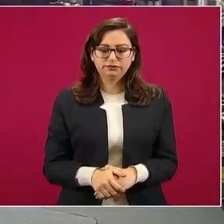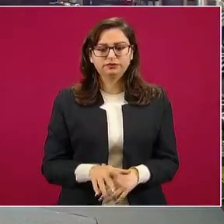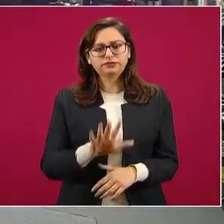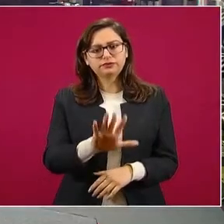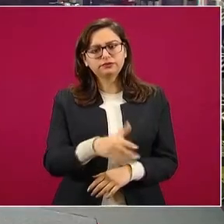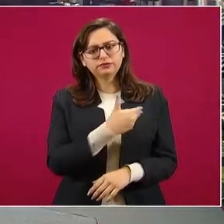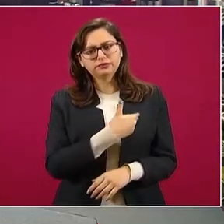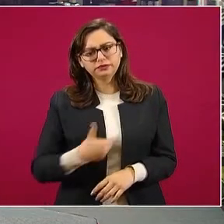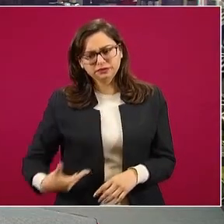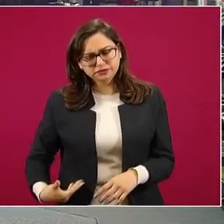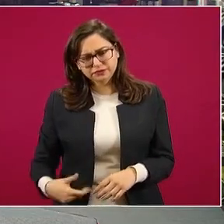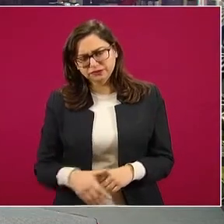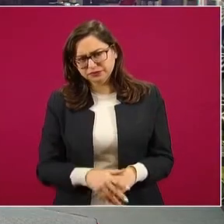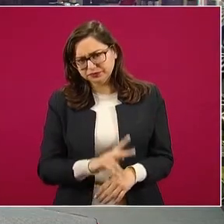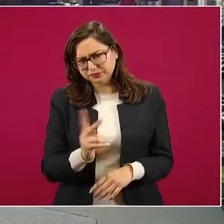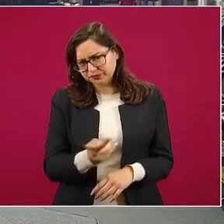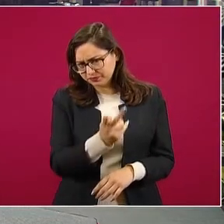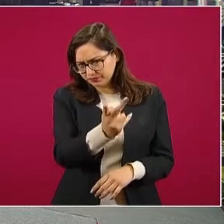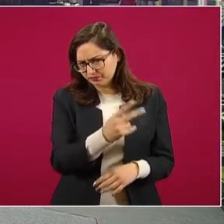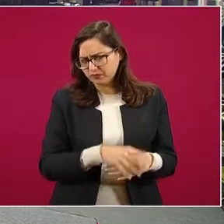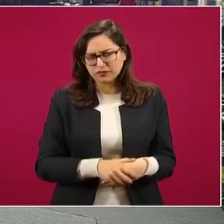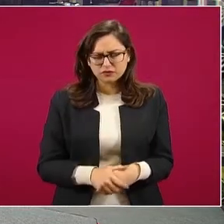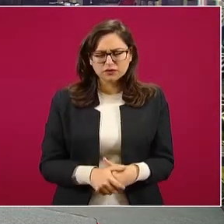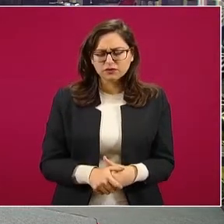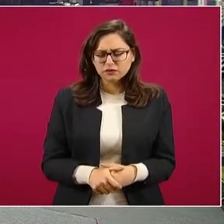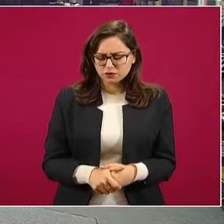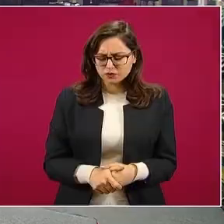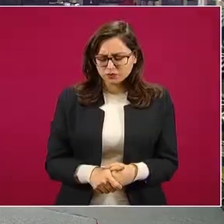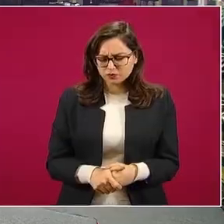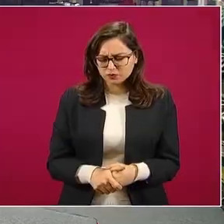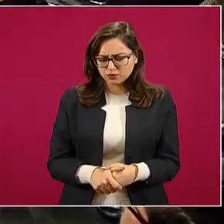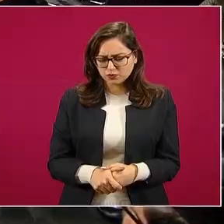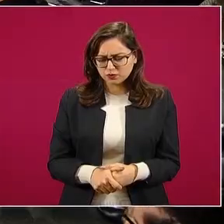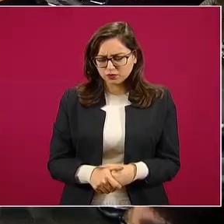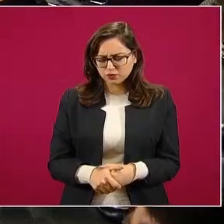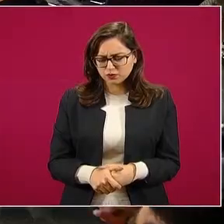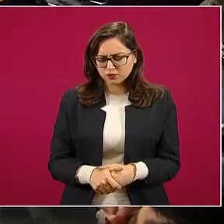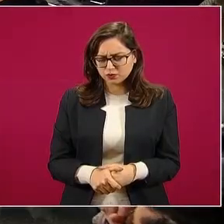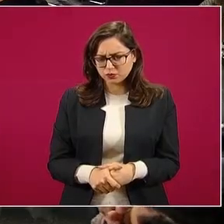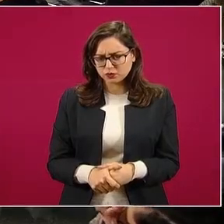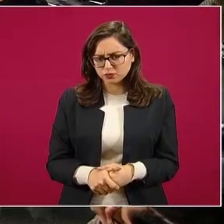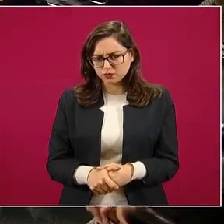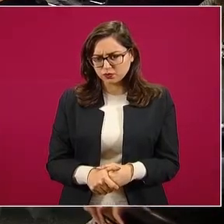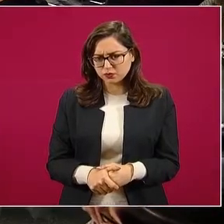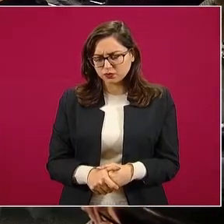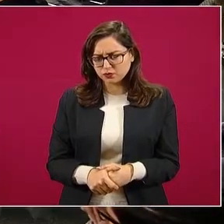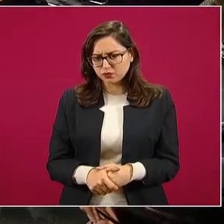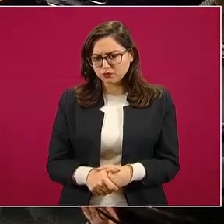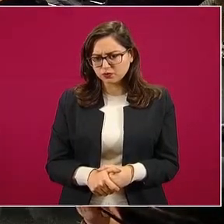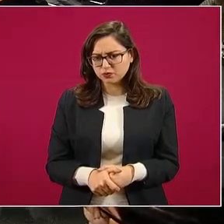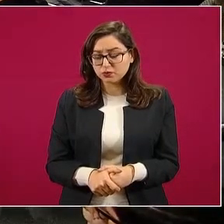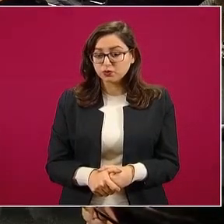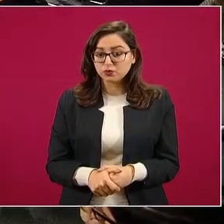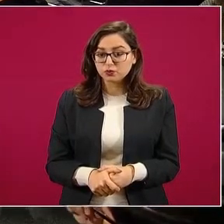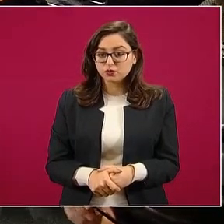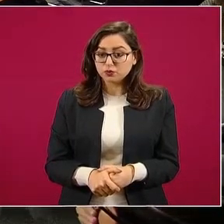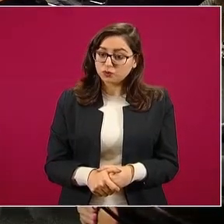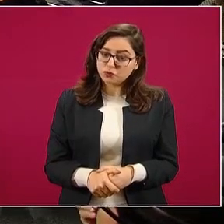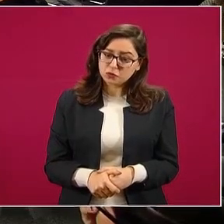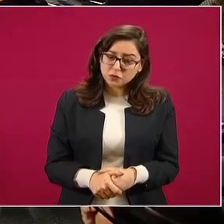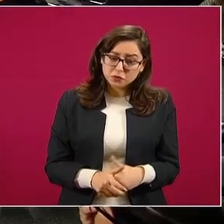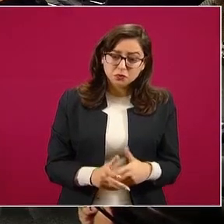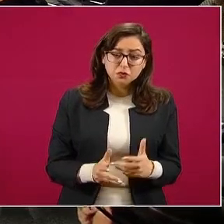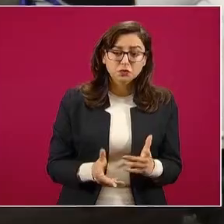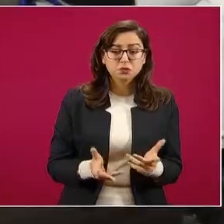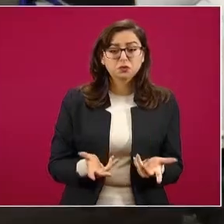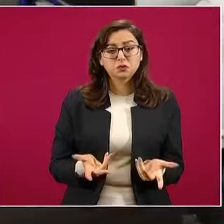Presidente, ¿qué información tienes sobre esta inconformidad que están